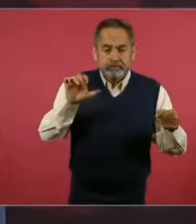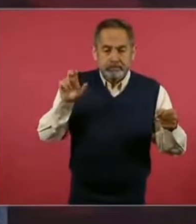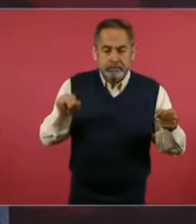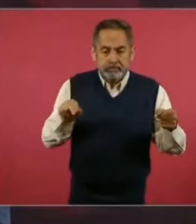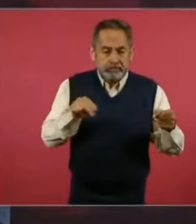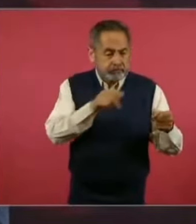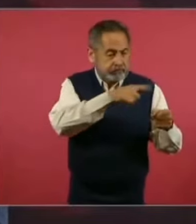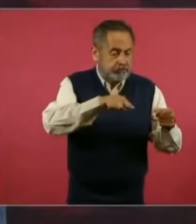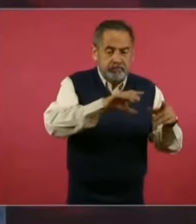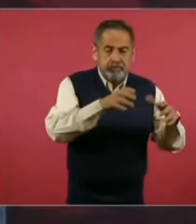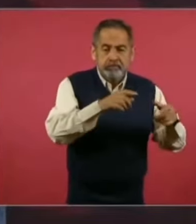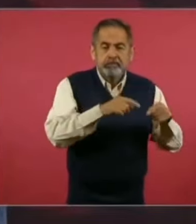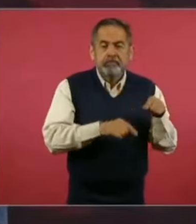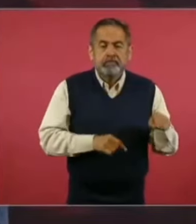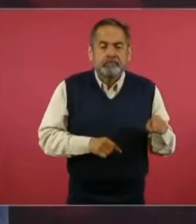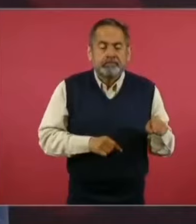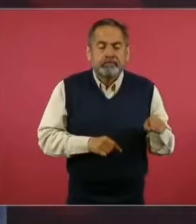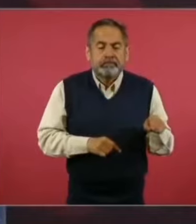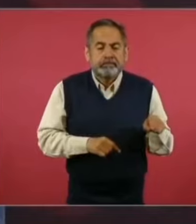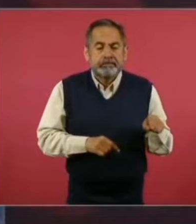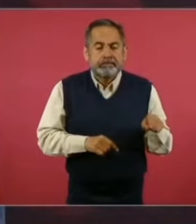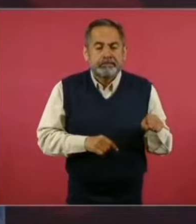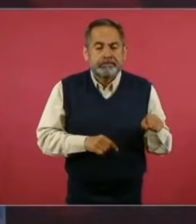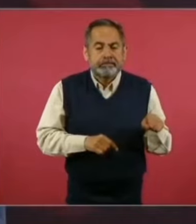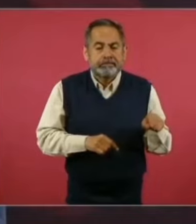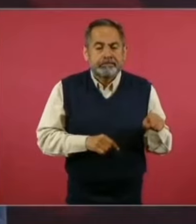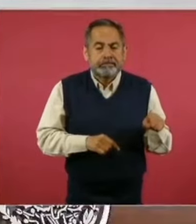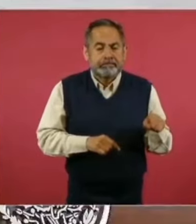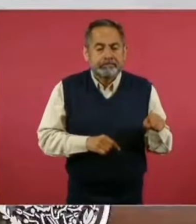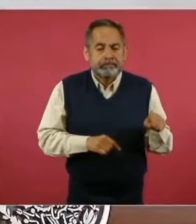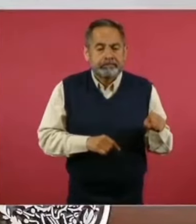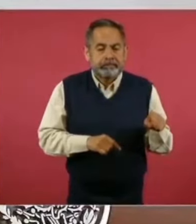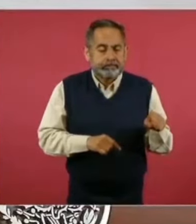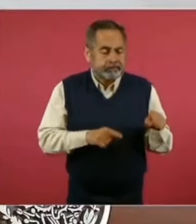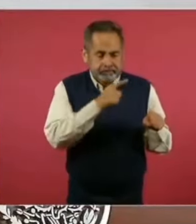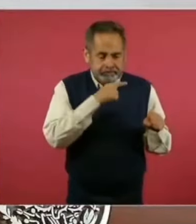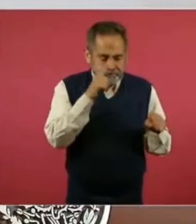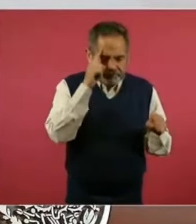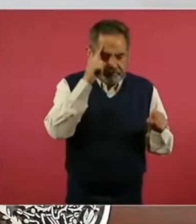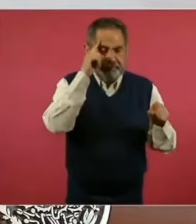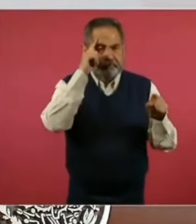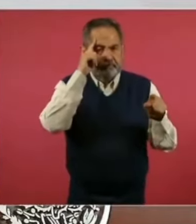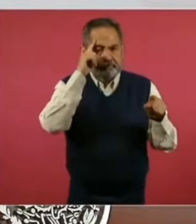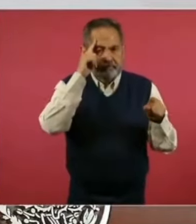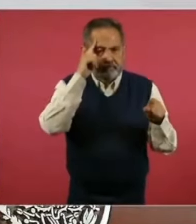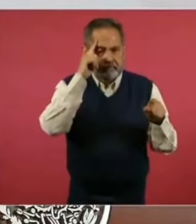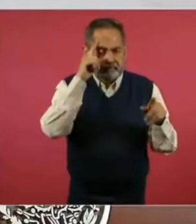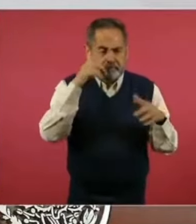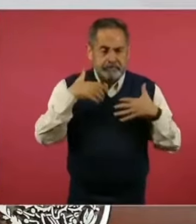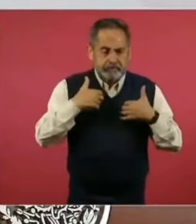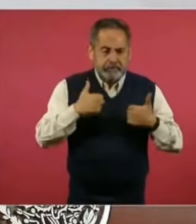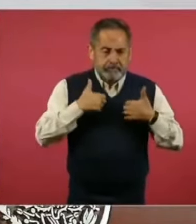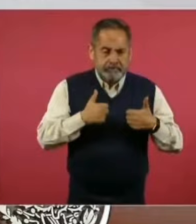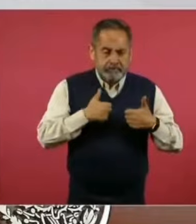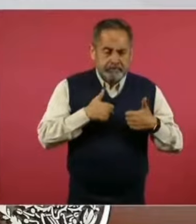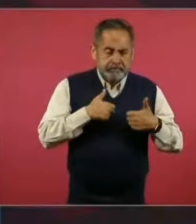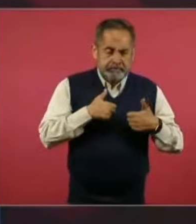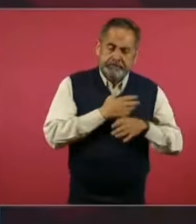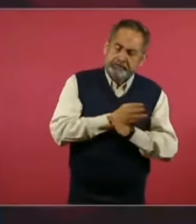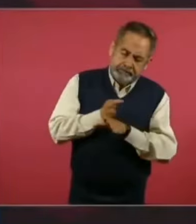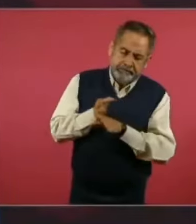reaccionen, como sucedió